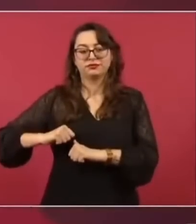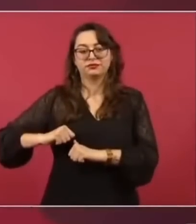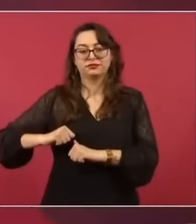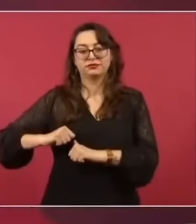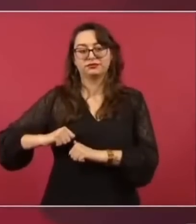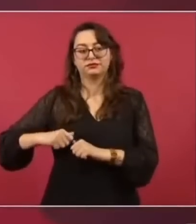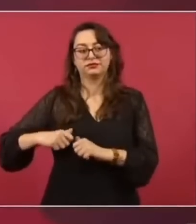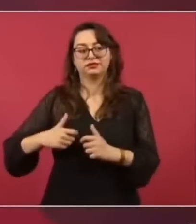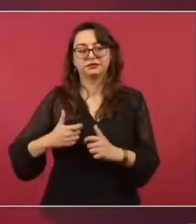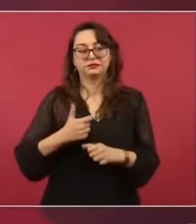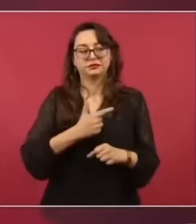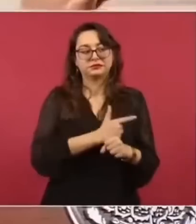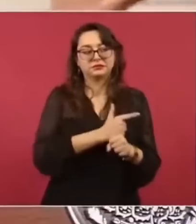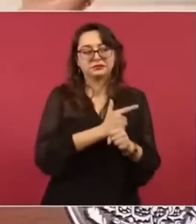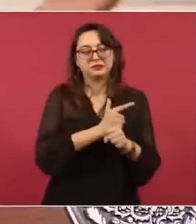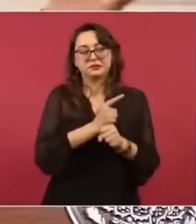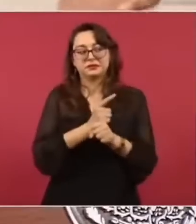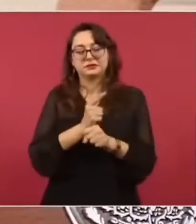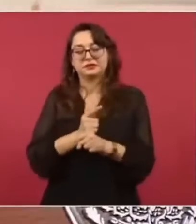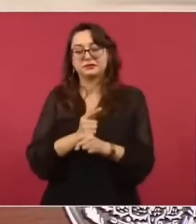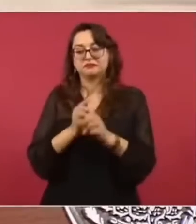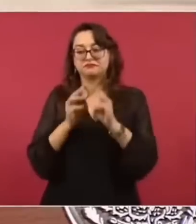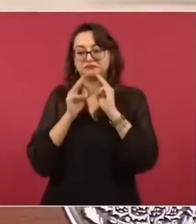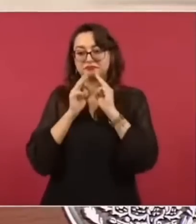estaban infiltradas